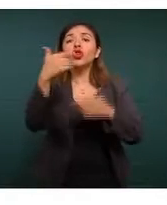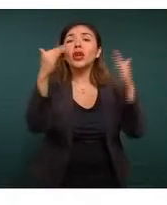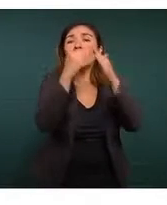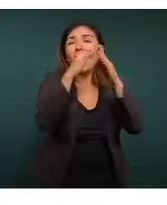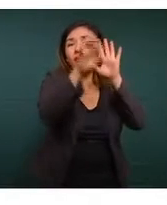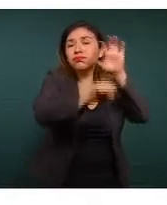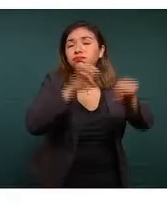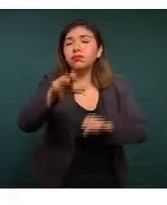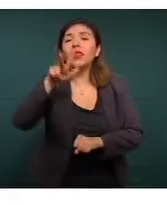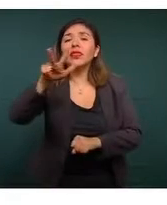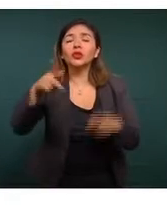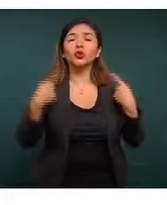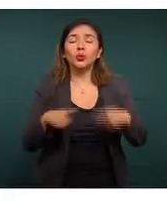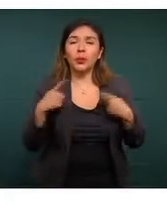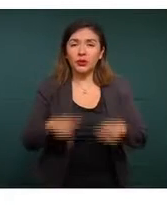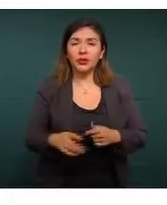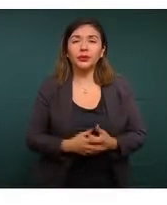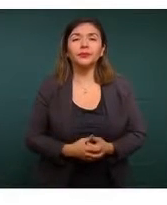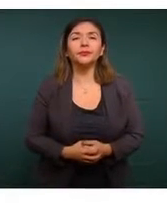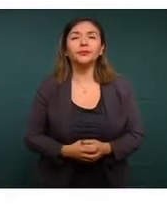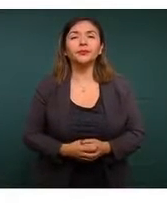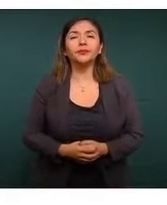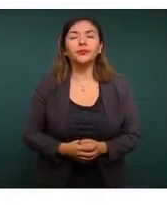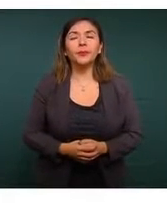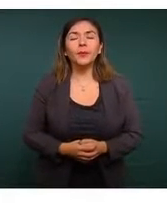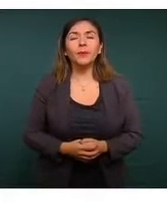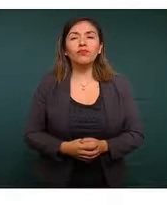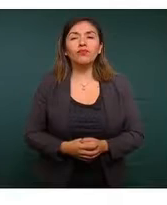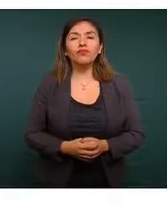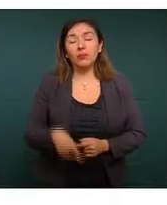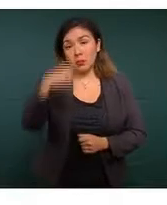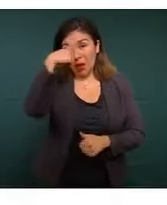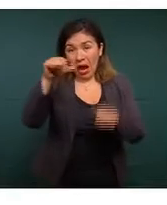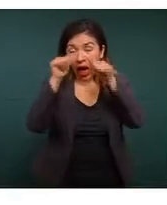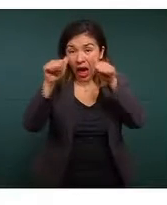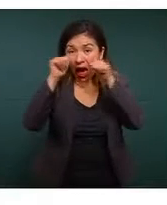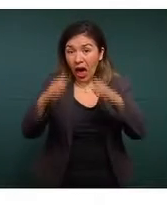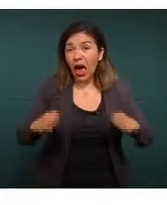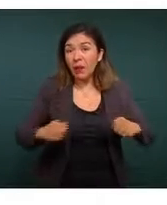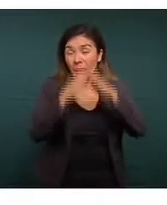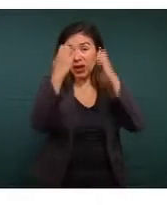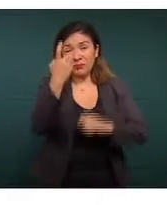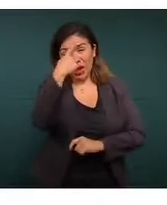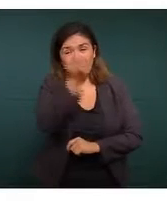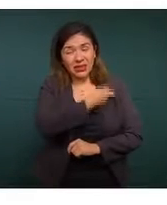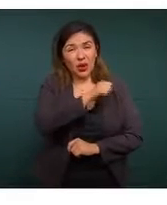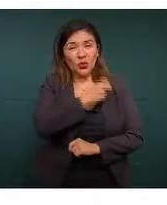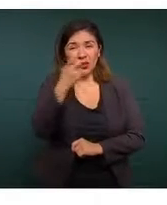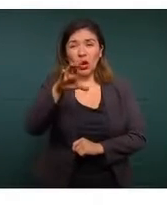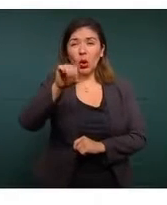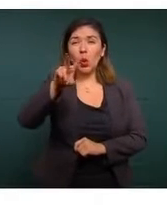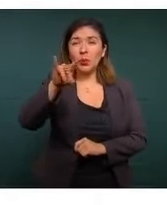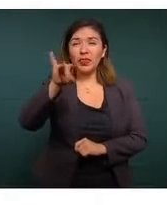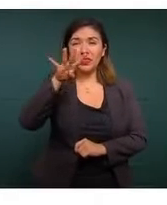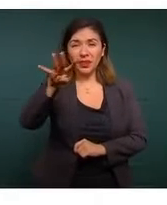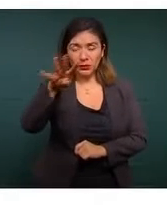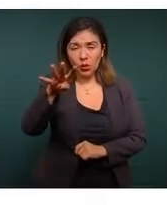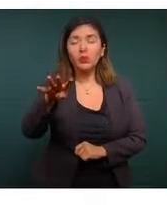personas. La que sigue, por favor. En cuanto a la atención de emergencia, la emergencia sanitaria COVID-19,